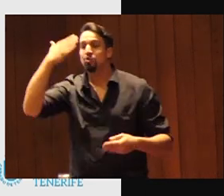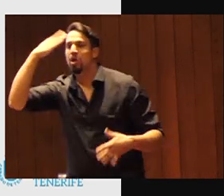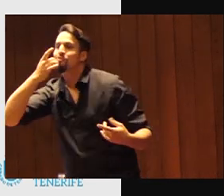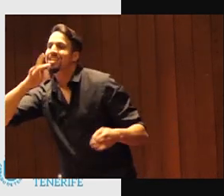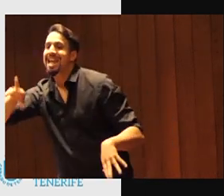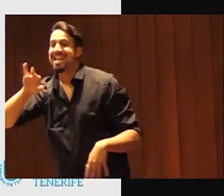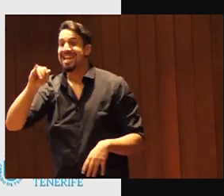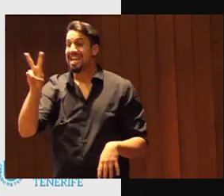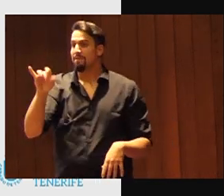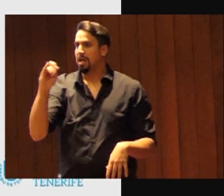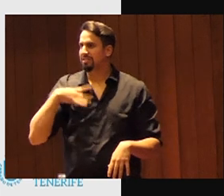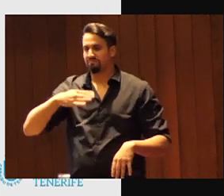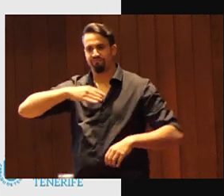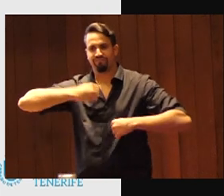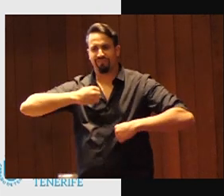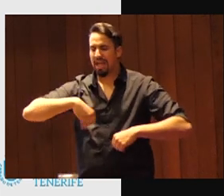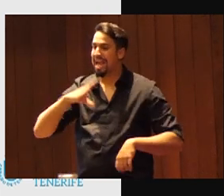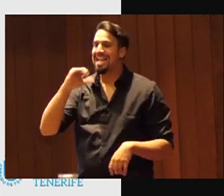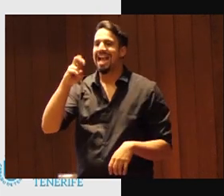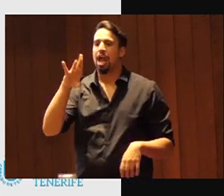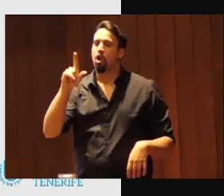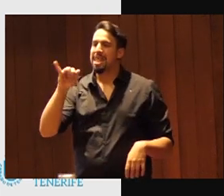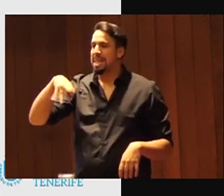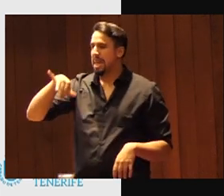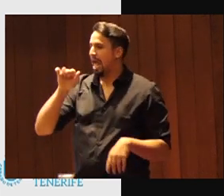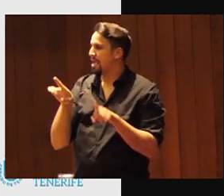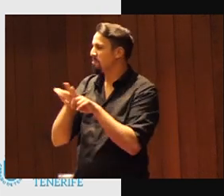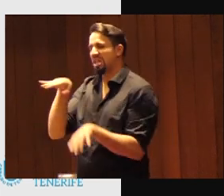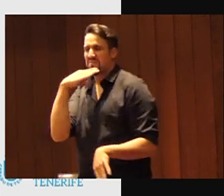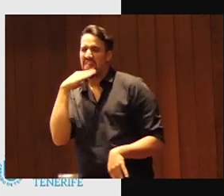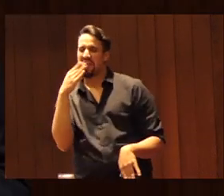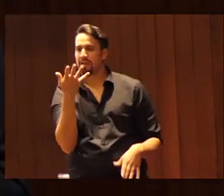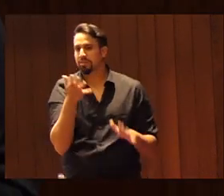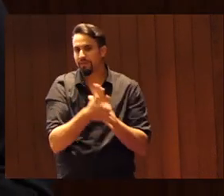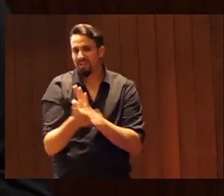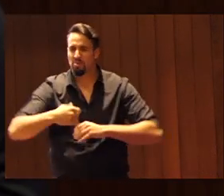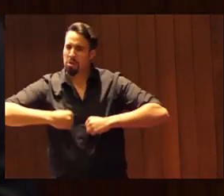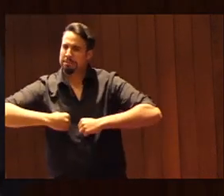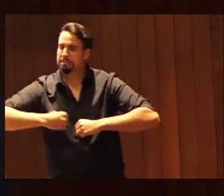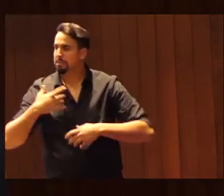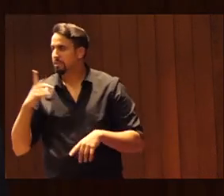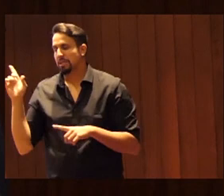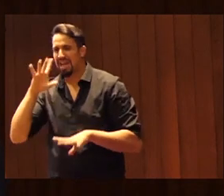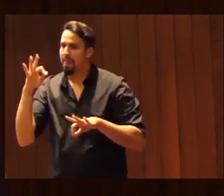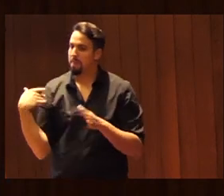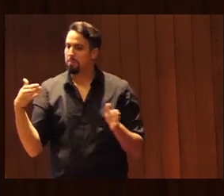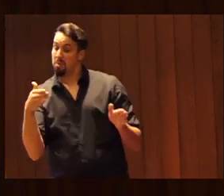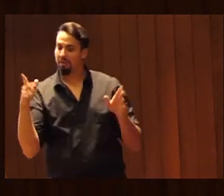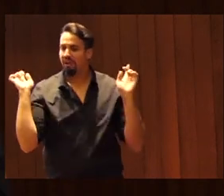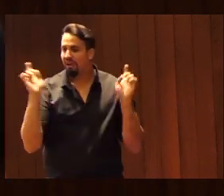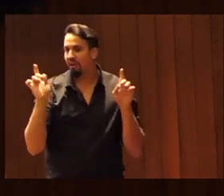que las rabietas de Carolina, que es una infantilización, porque es una niña que tiene rabietas y hay que enderezarla para